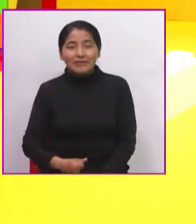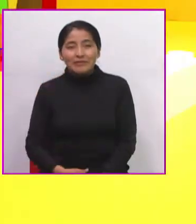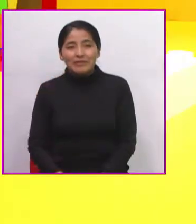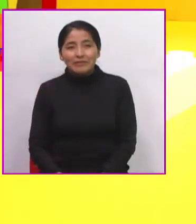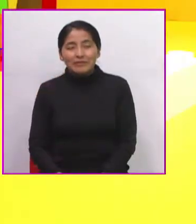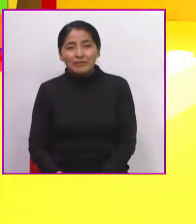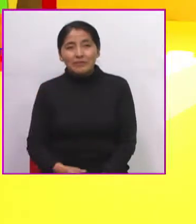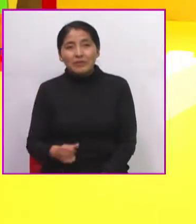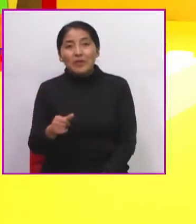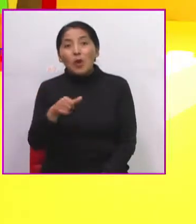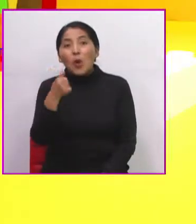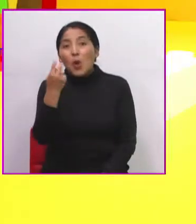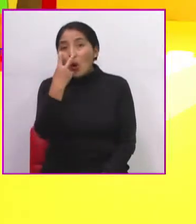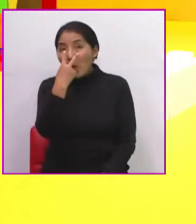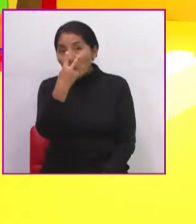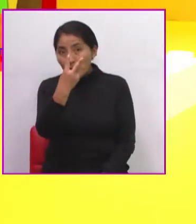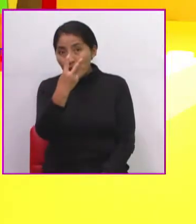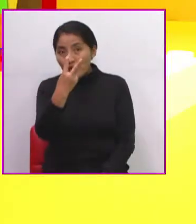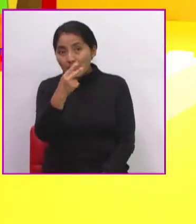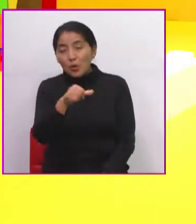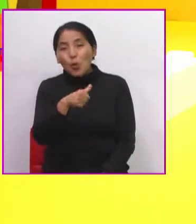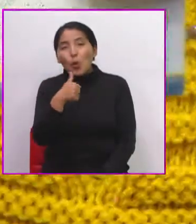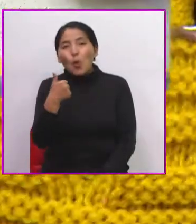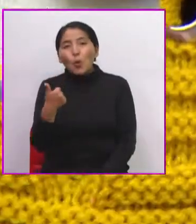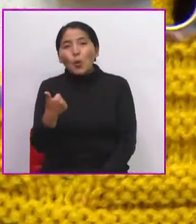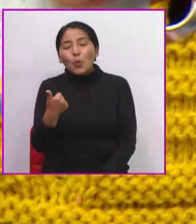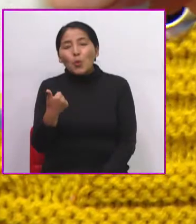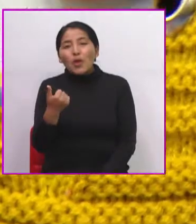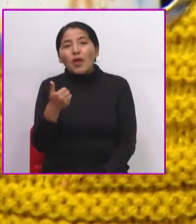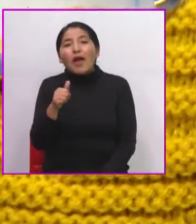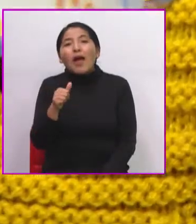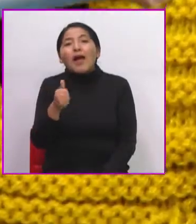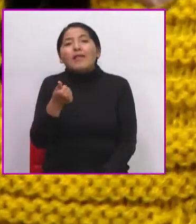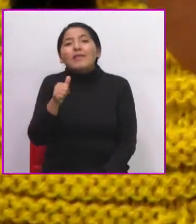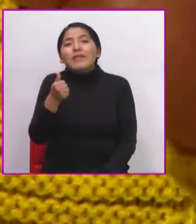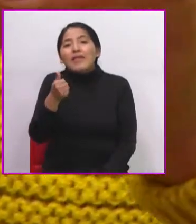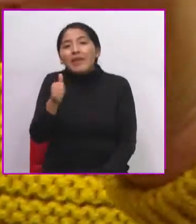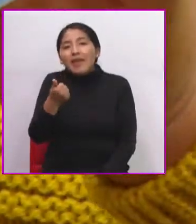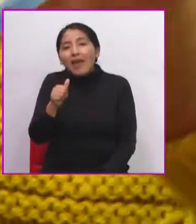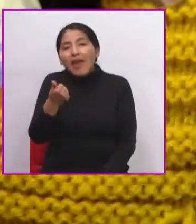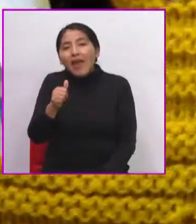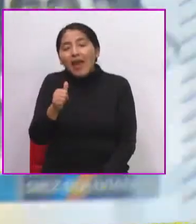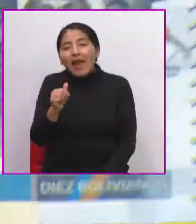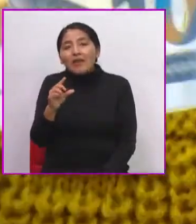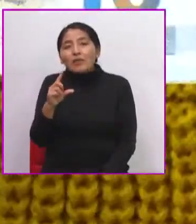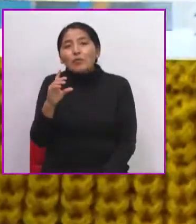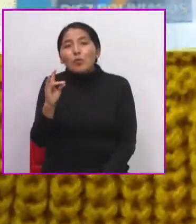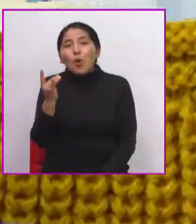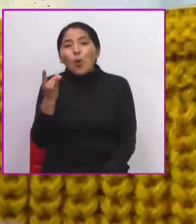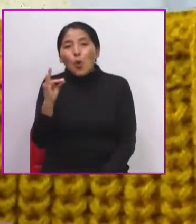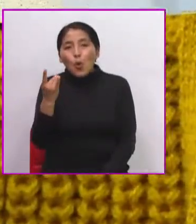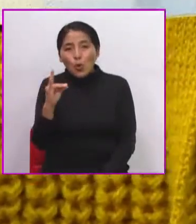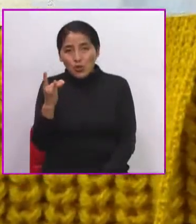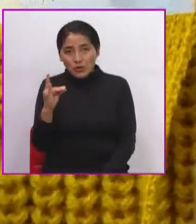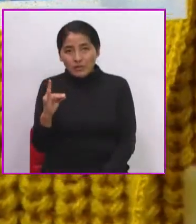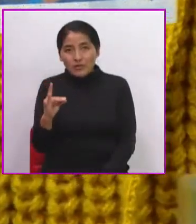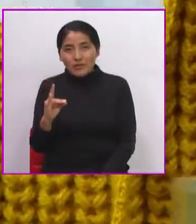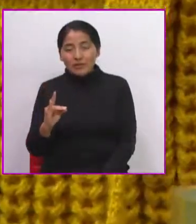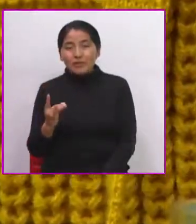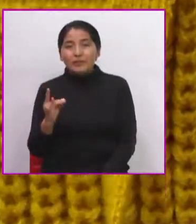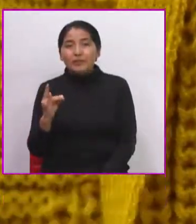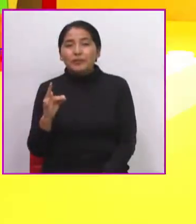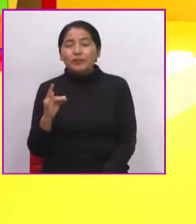Tenemos otro corte en nuestro país, que es de corte menor, que es el de 10 bolivianos. Ahí está, 10 bolivianos.